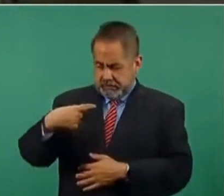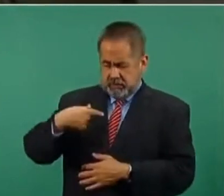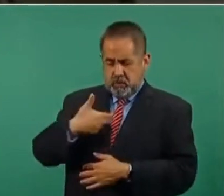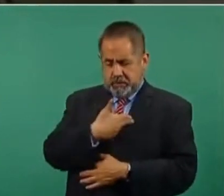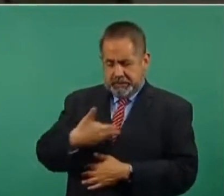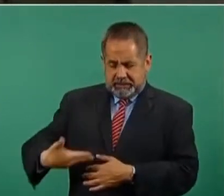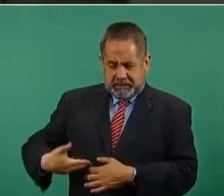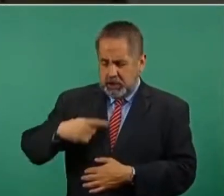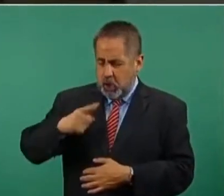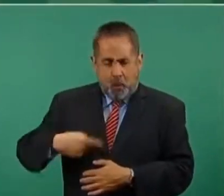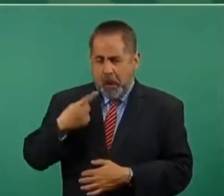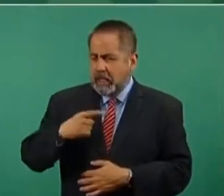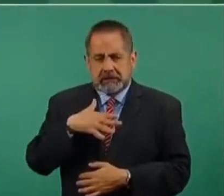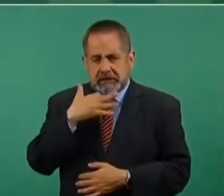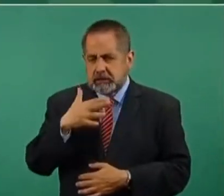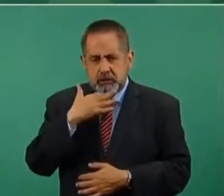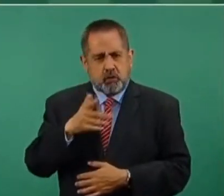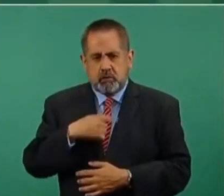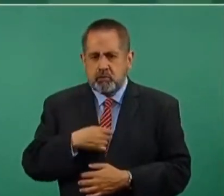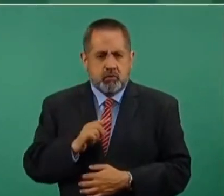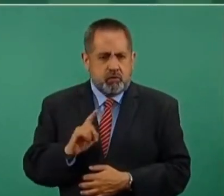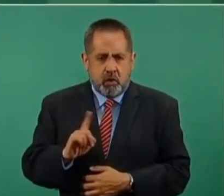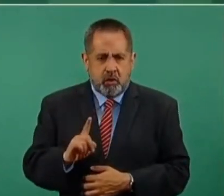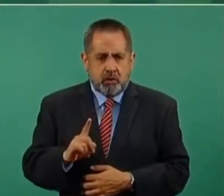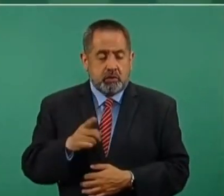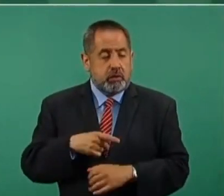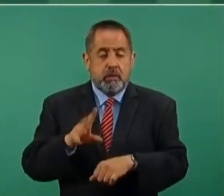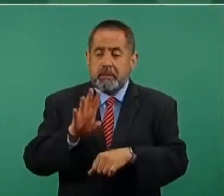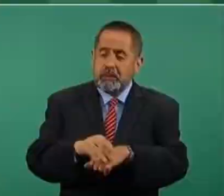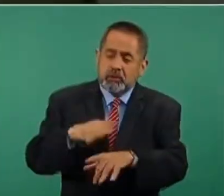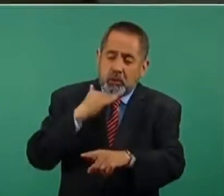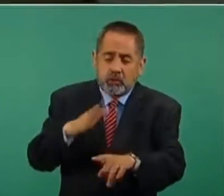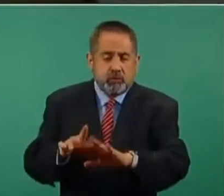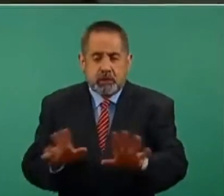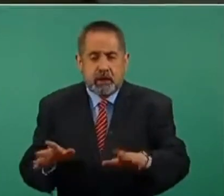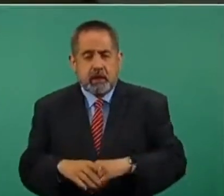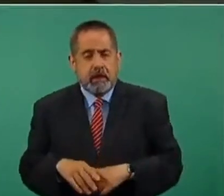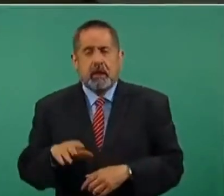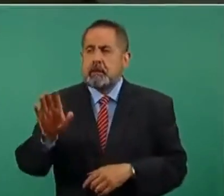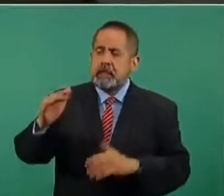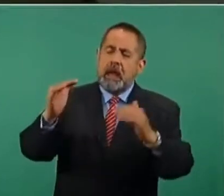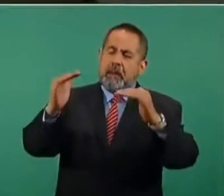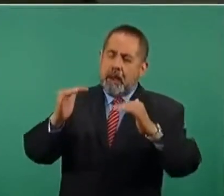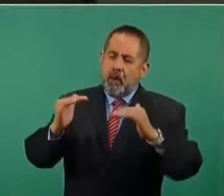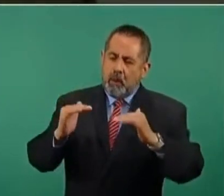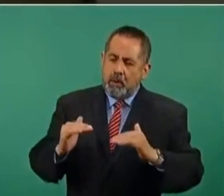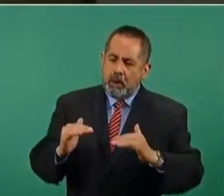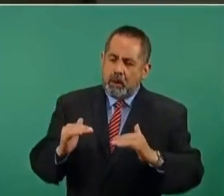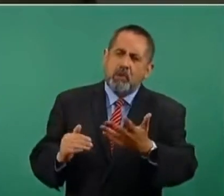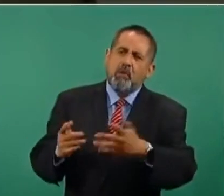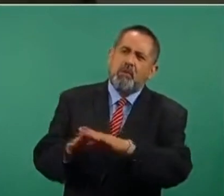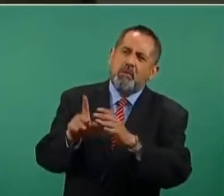y no tolera la corrupción. ¿Pero y abajo los funcionarios?